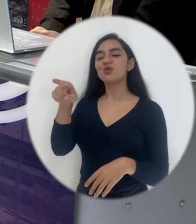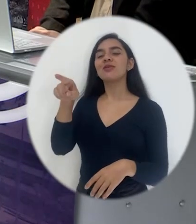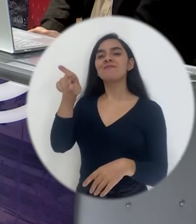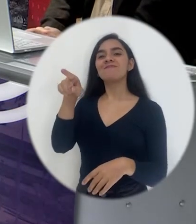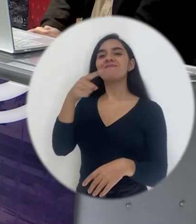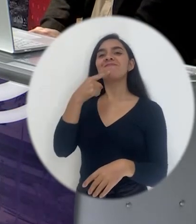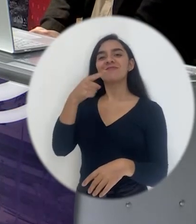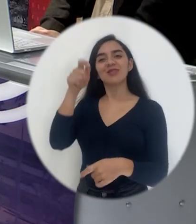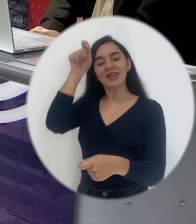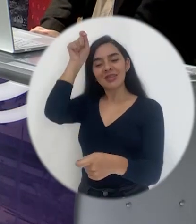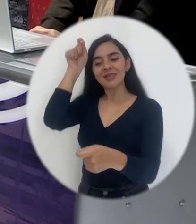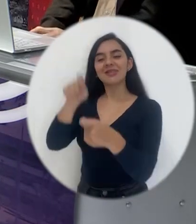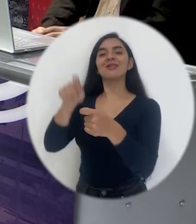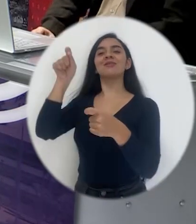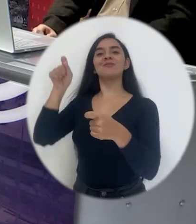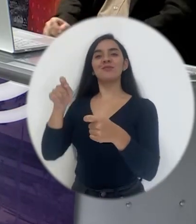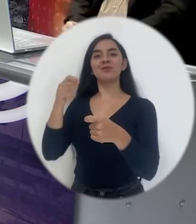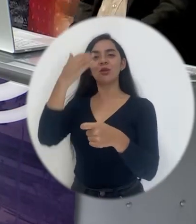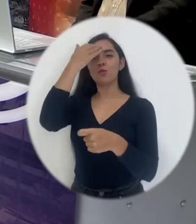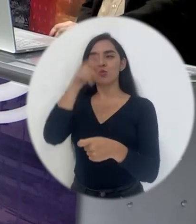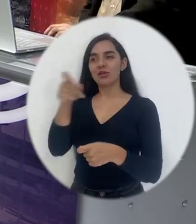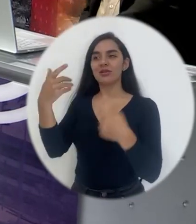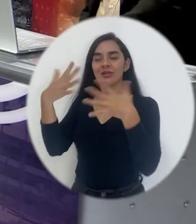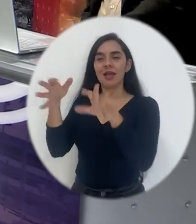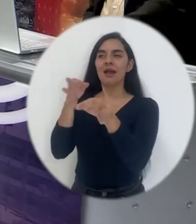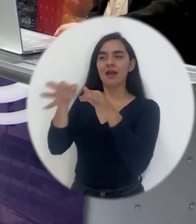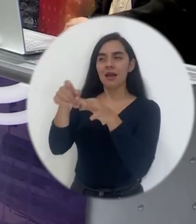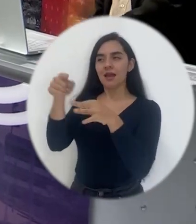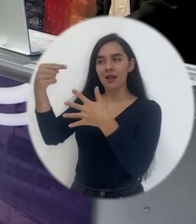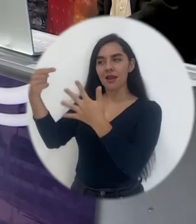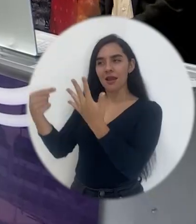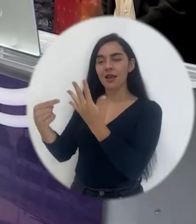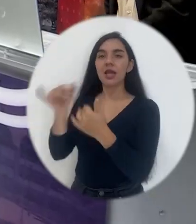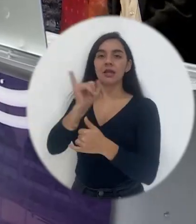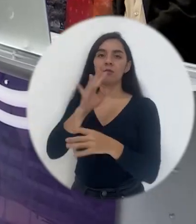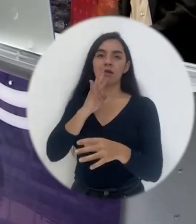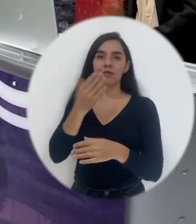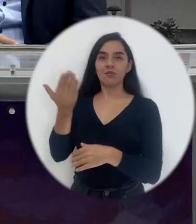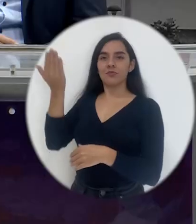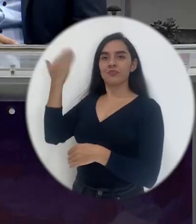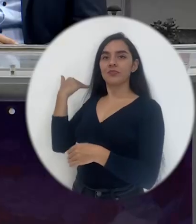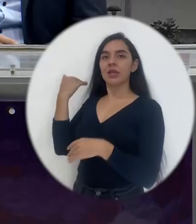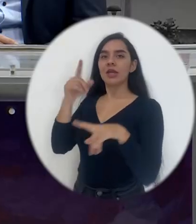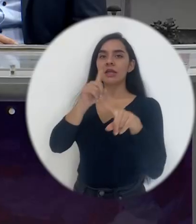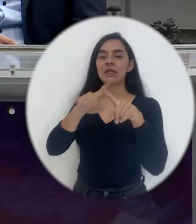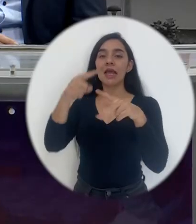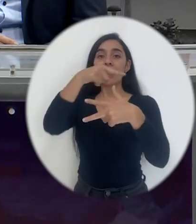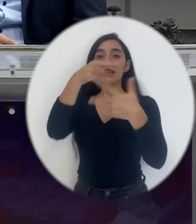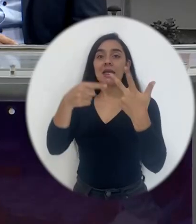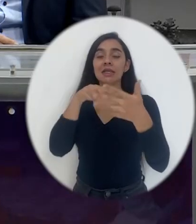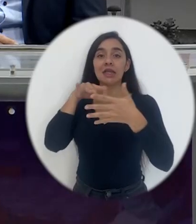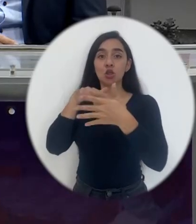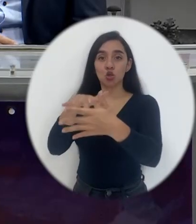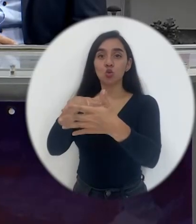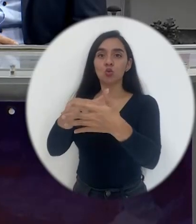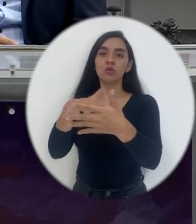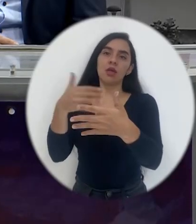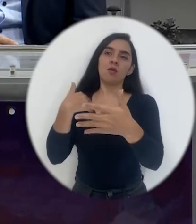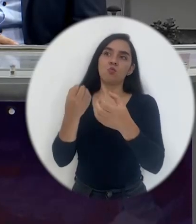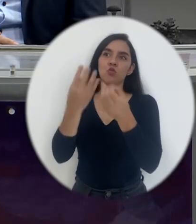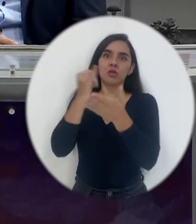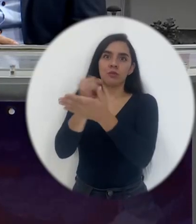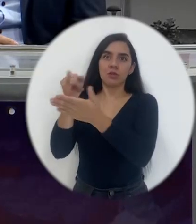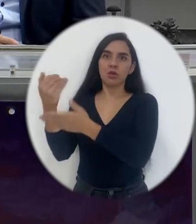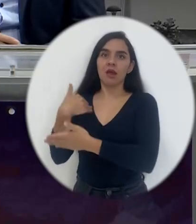en el punto, el punto, y lo digo porque usted lo ha mencionado y lo mencionamos en el bloque anterior de los tres estudios que